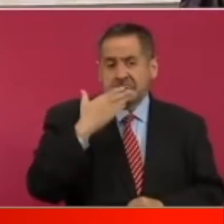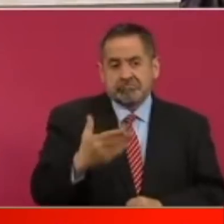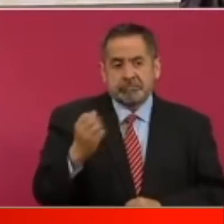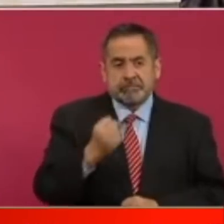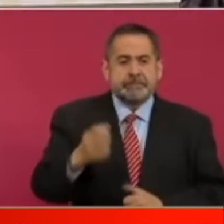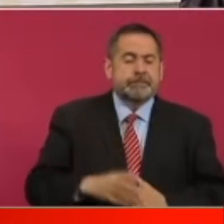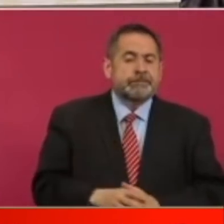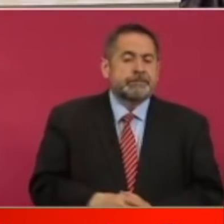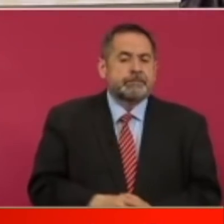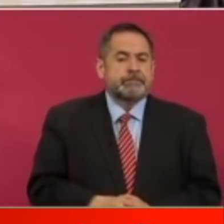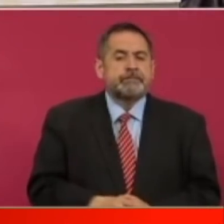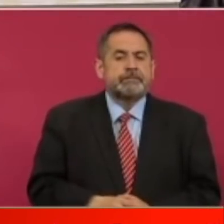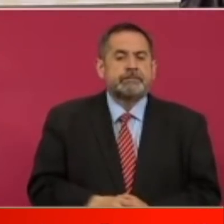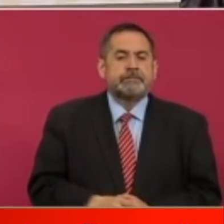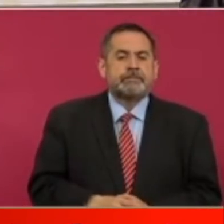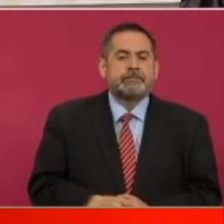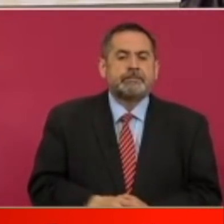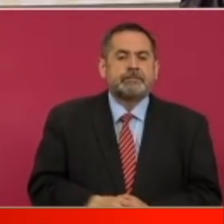las barreras